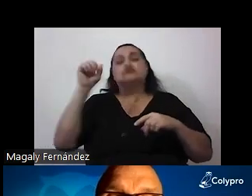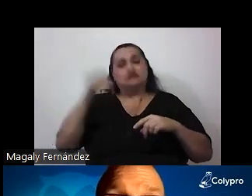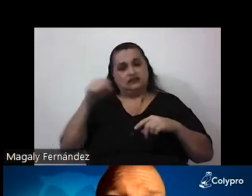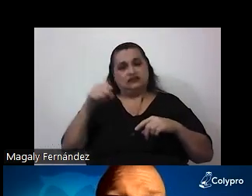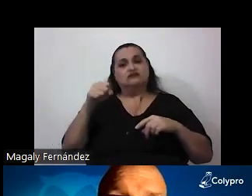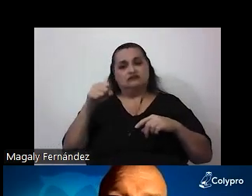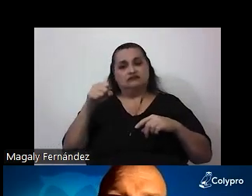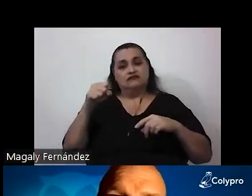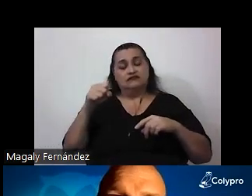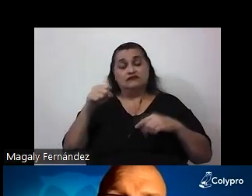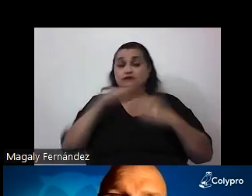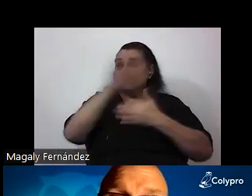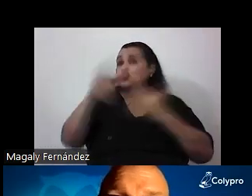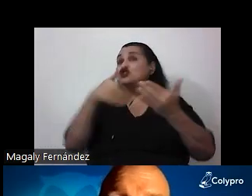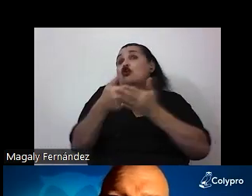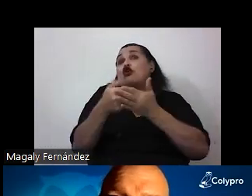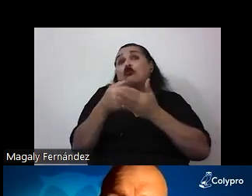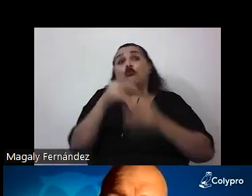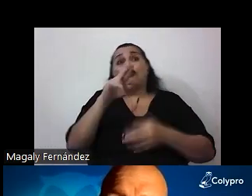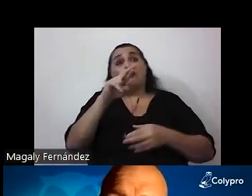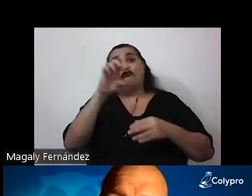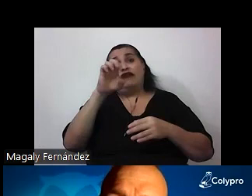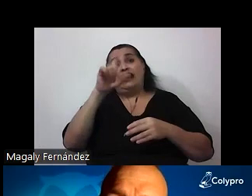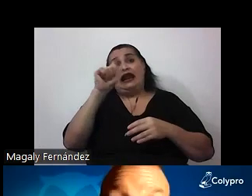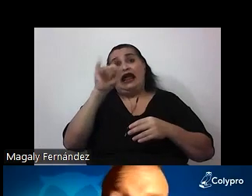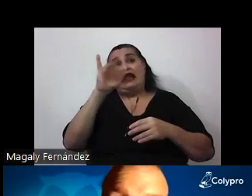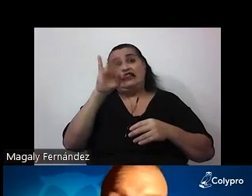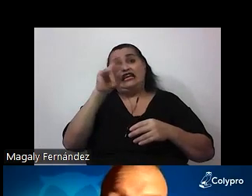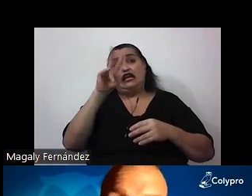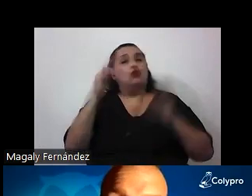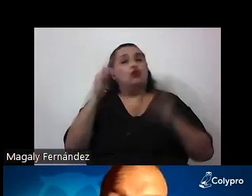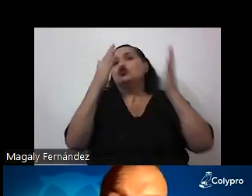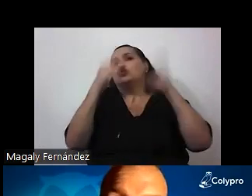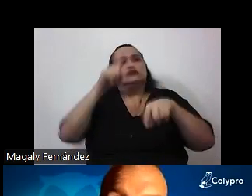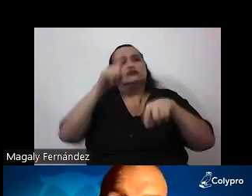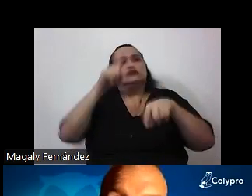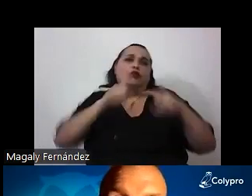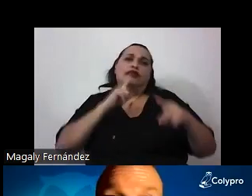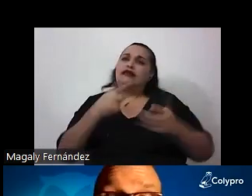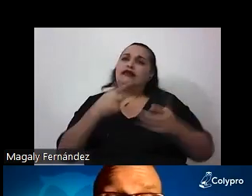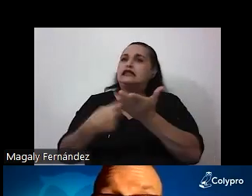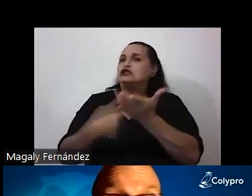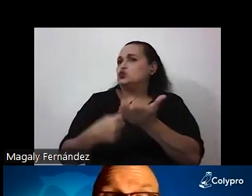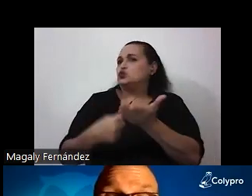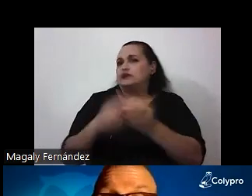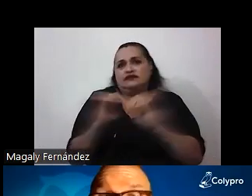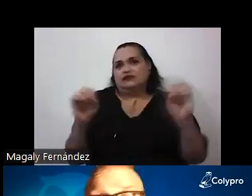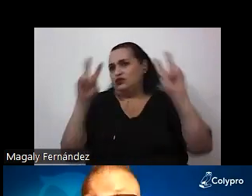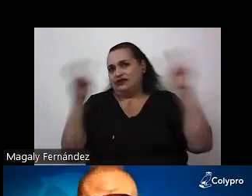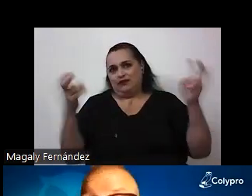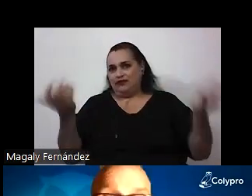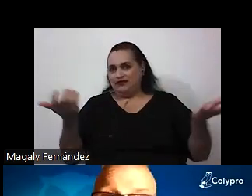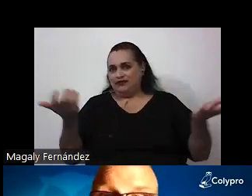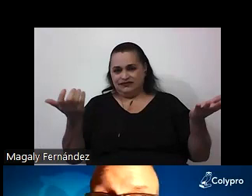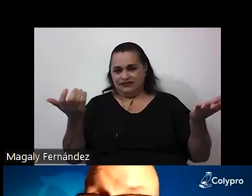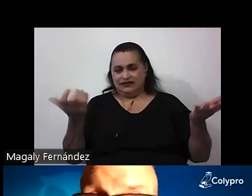si todo es relativo entonces no hay modo de discutir nada entonces bueno que